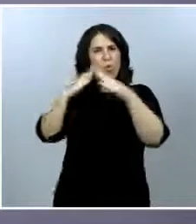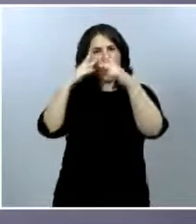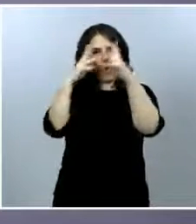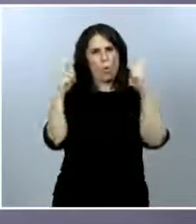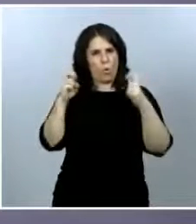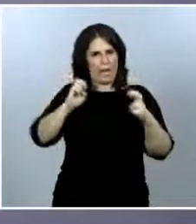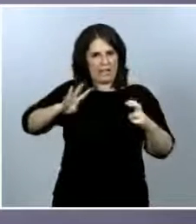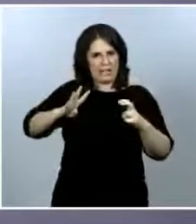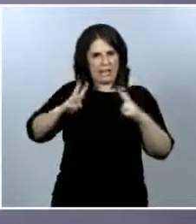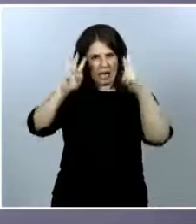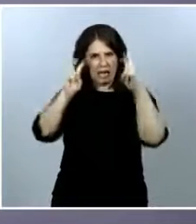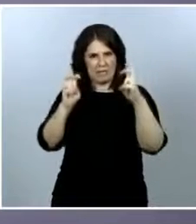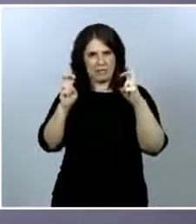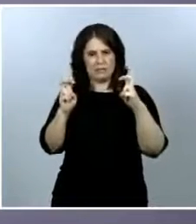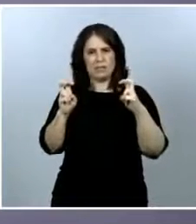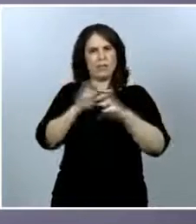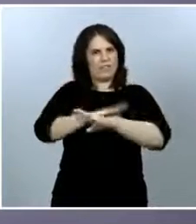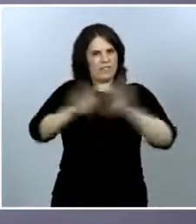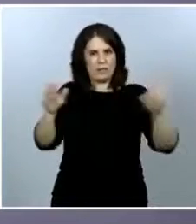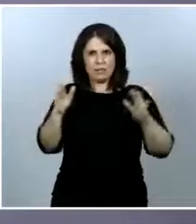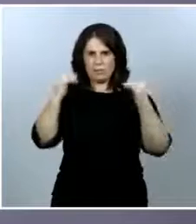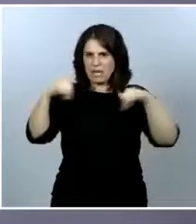visitas y paseos en la totalidad de los mismos.